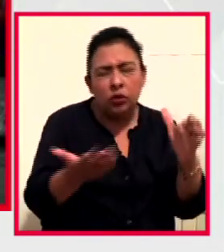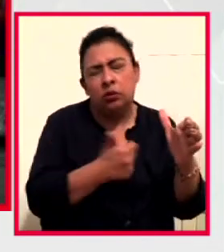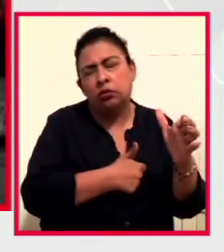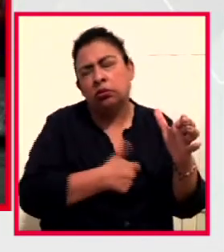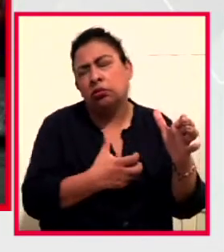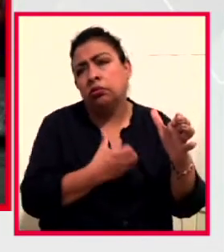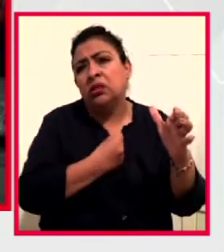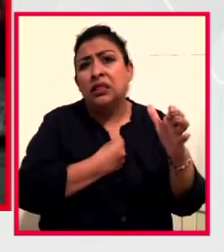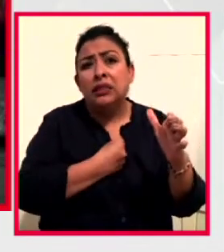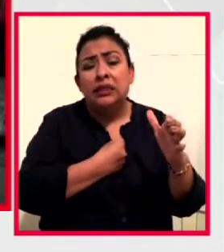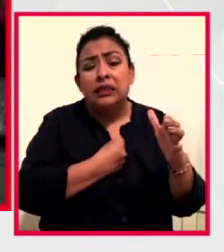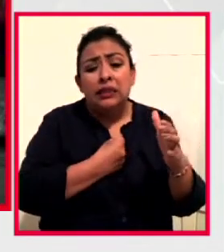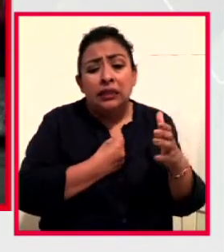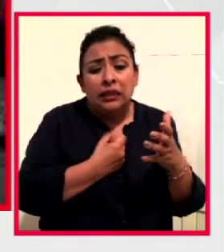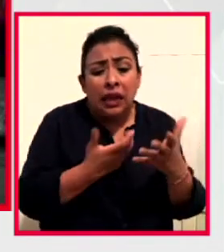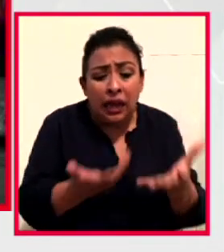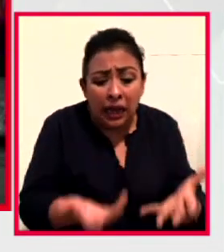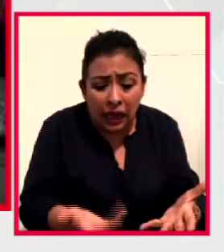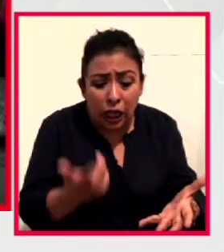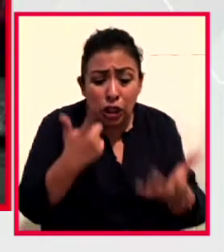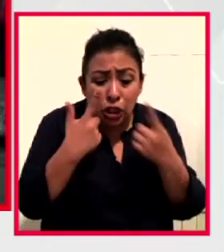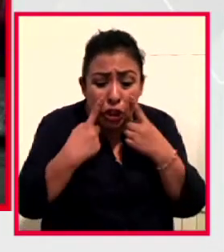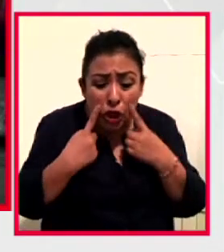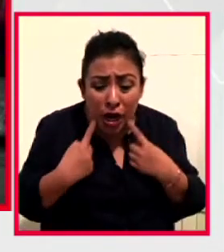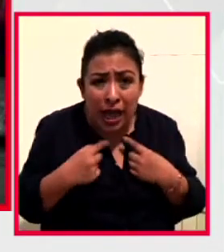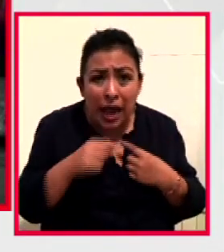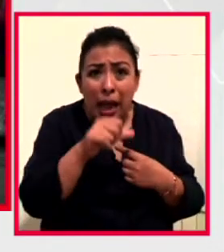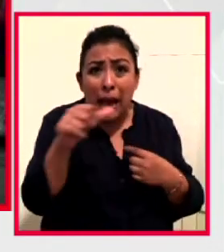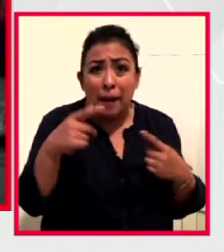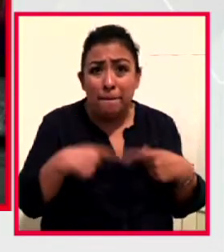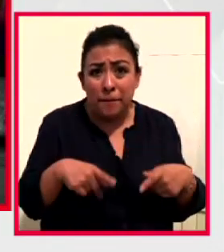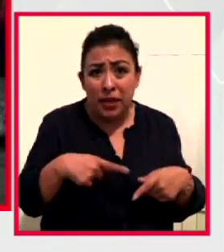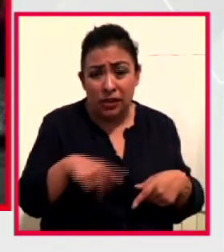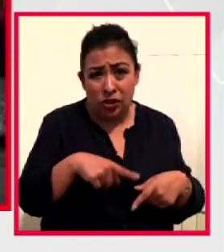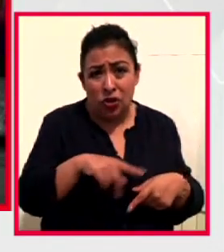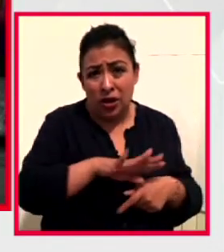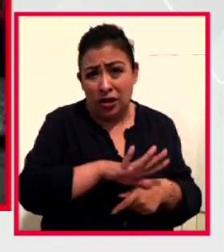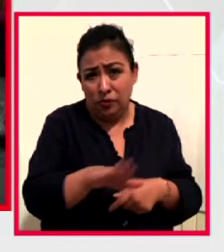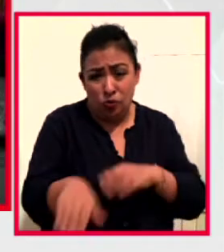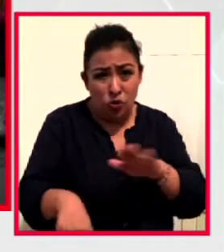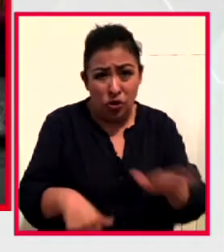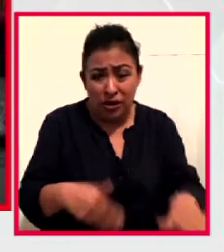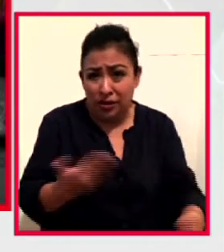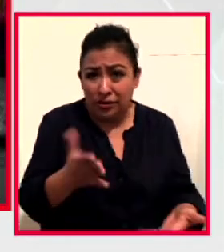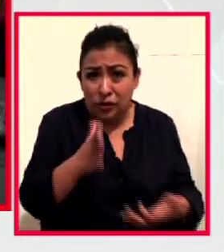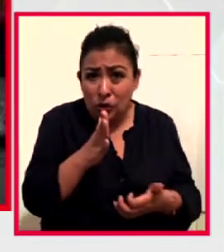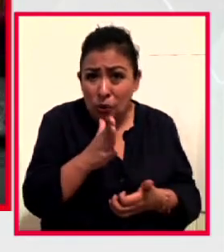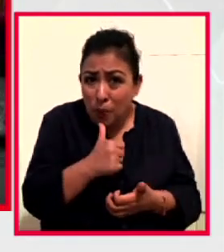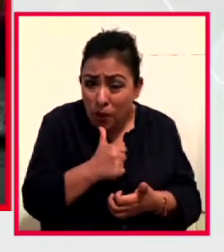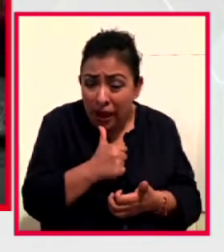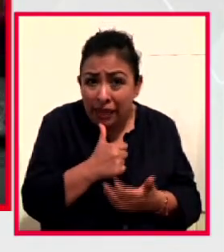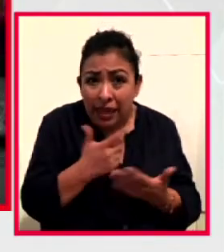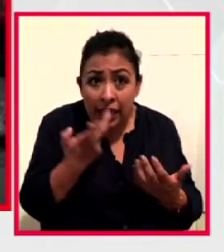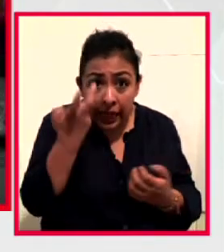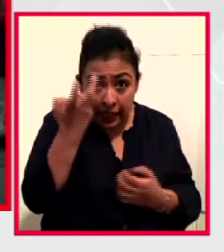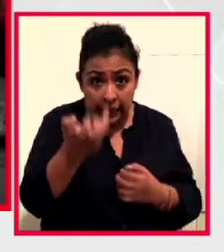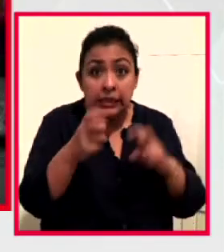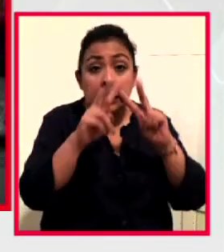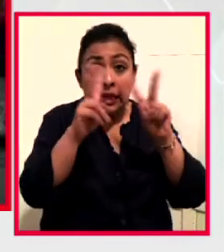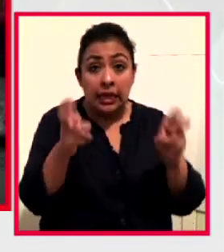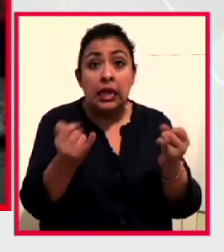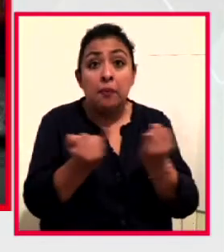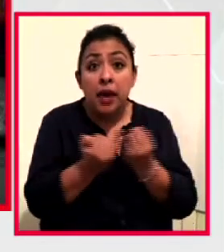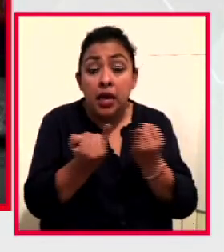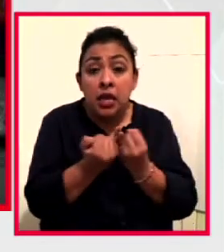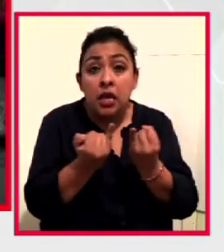llorar a los deudos, que esa es otra cuestión. Pues bien, los deudos no pueden llorar a sus difuntos, y eso es un tema también que tiene